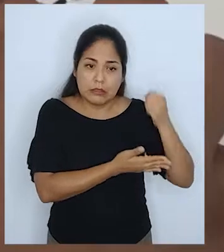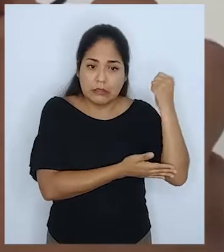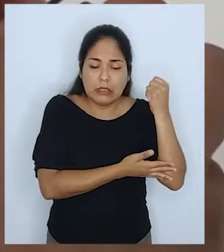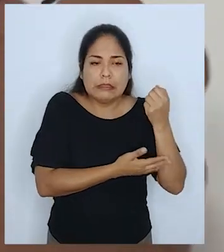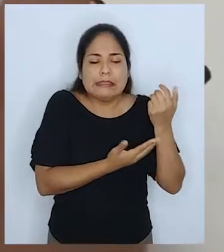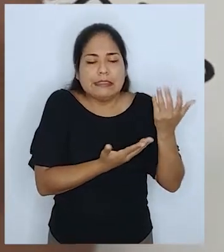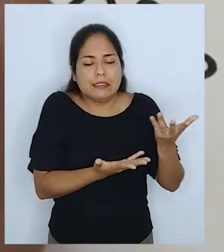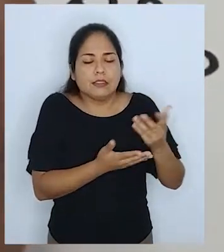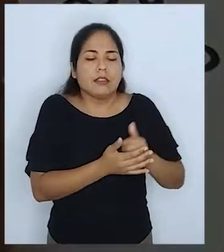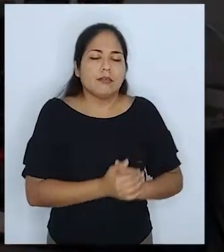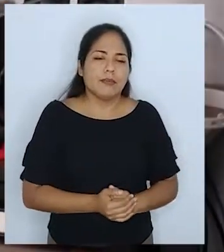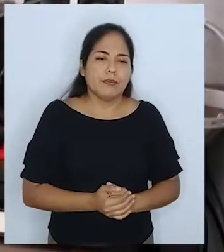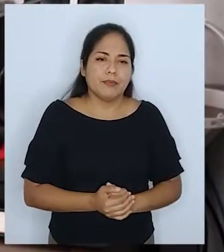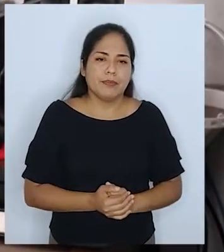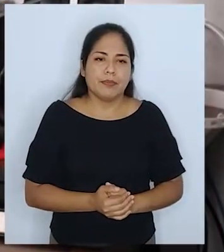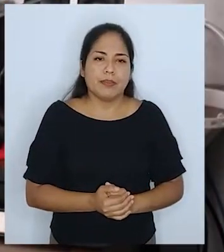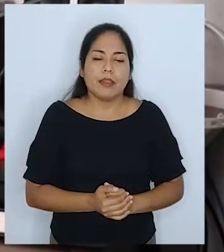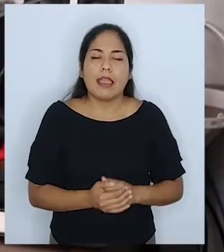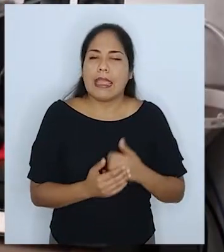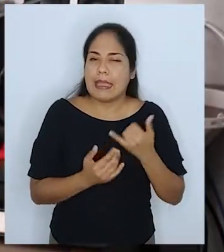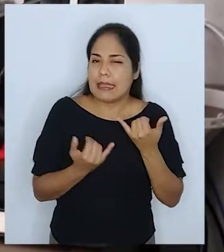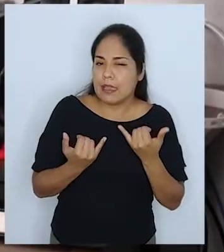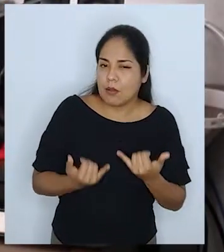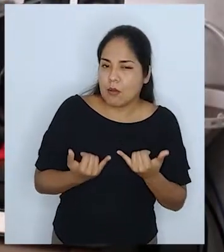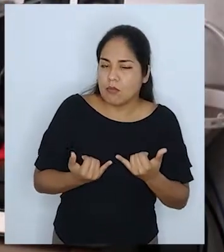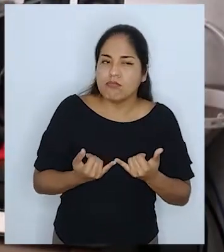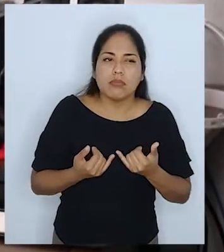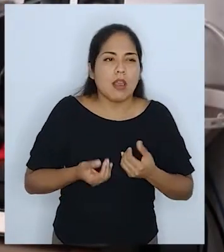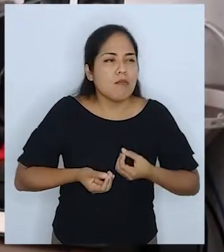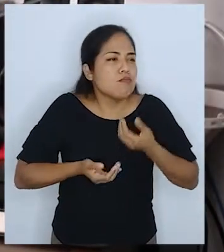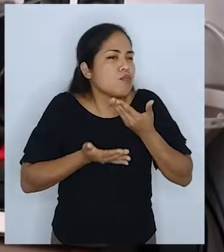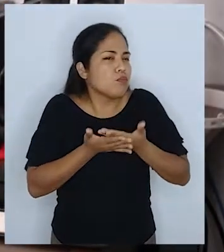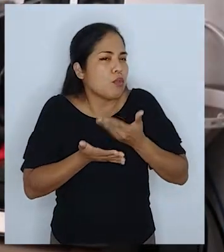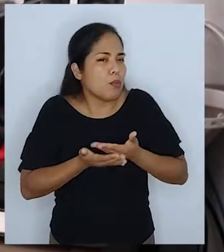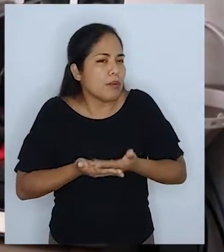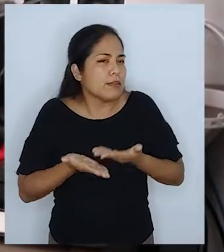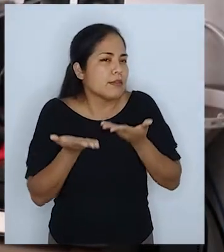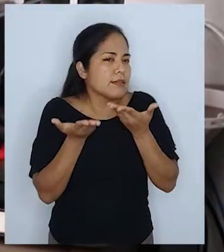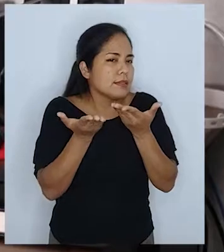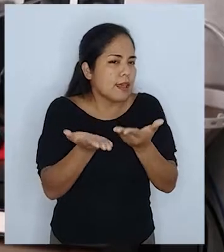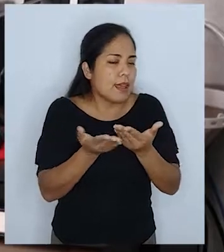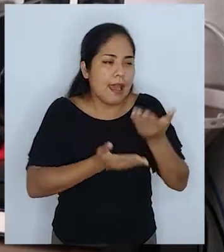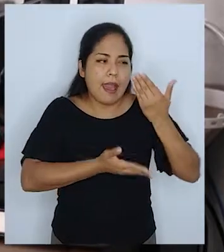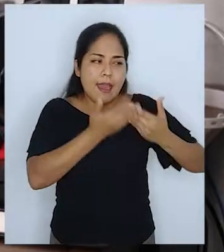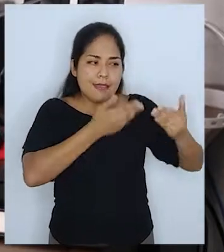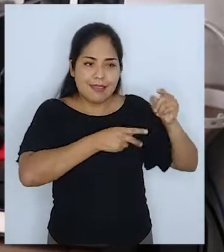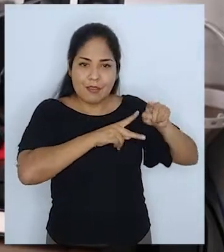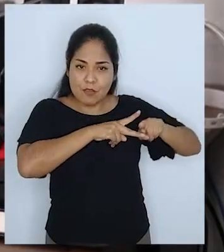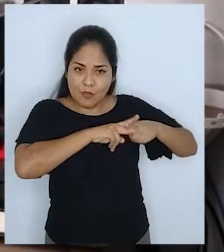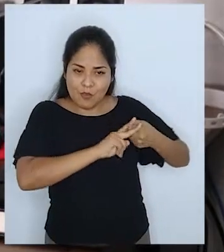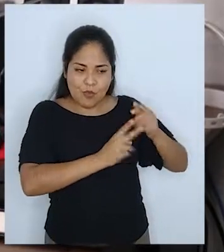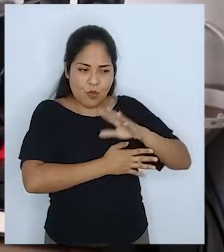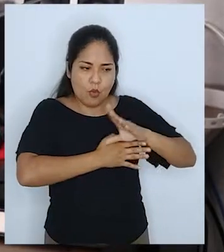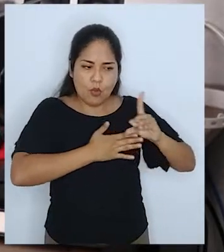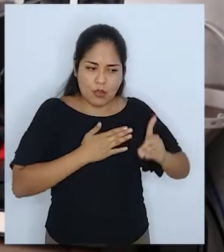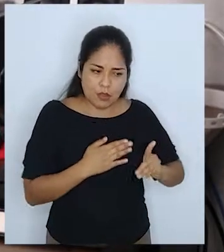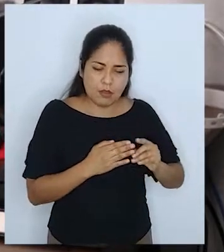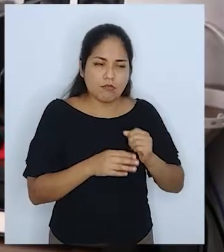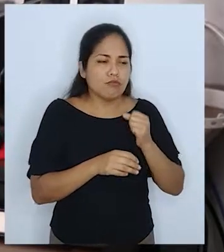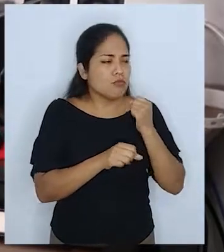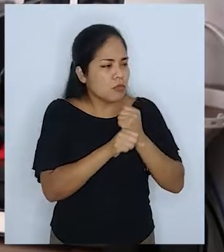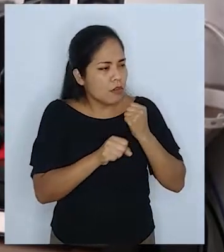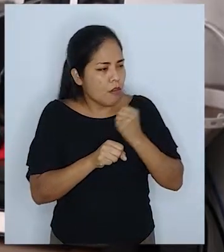acceso a la lectura. Esta es una propuesta que se ha desarrollado a iniciativa del Conadis. Es un